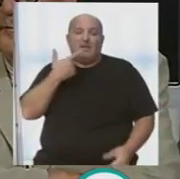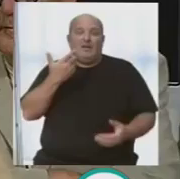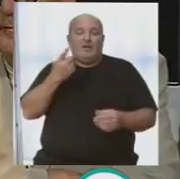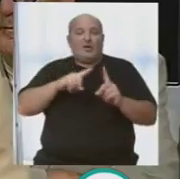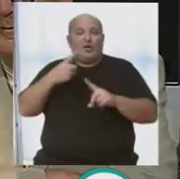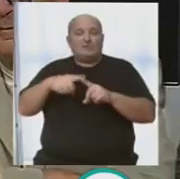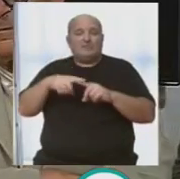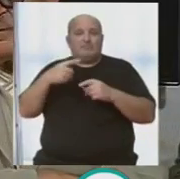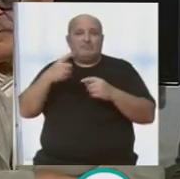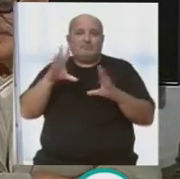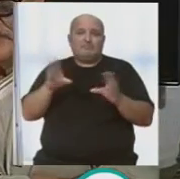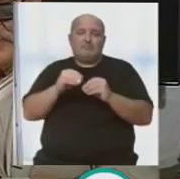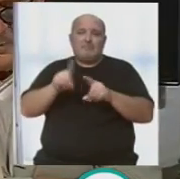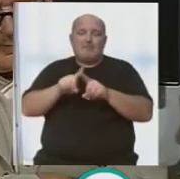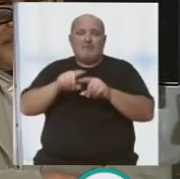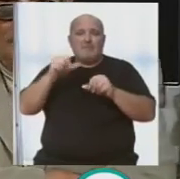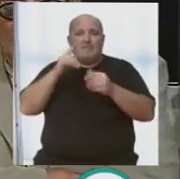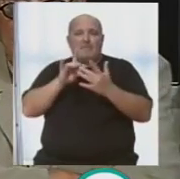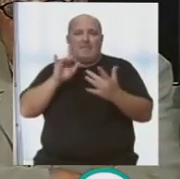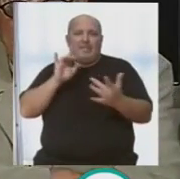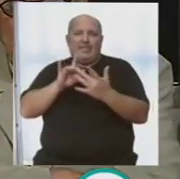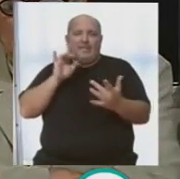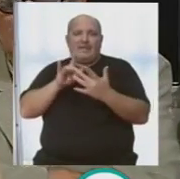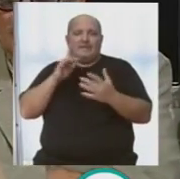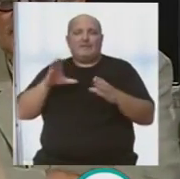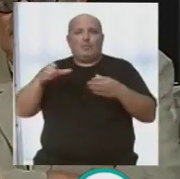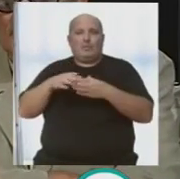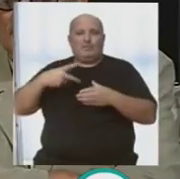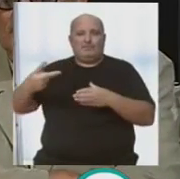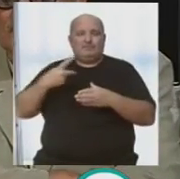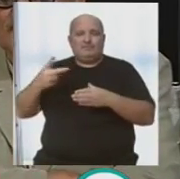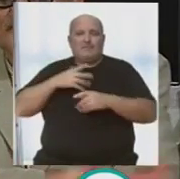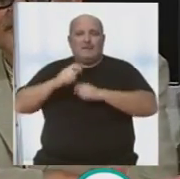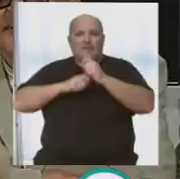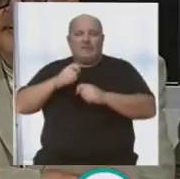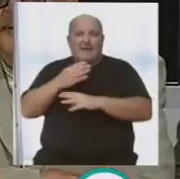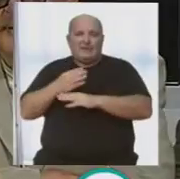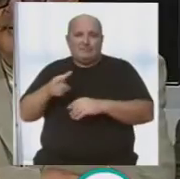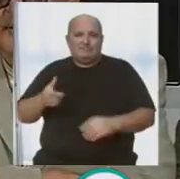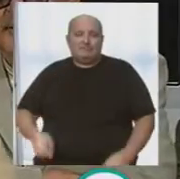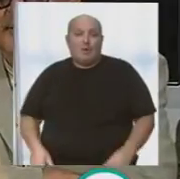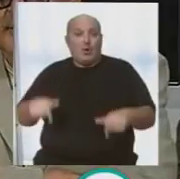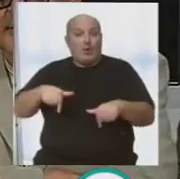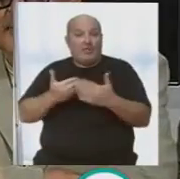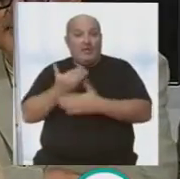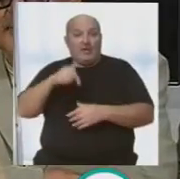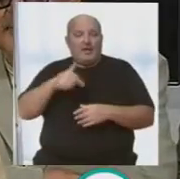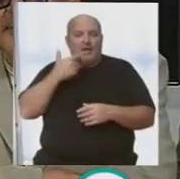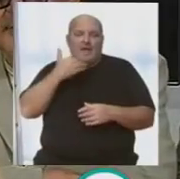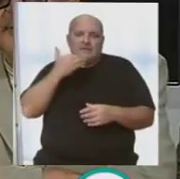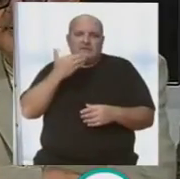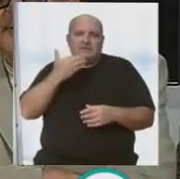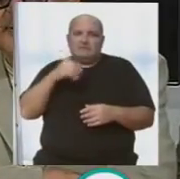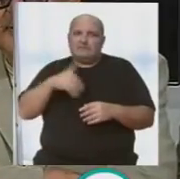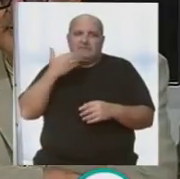las cosas que más o menos nos podían distanciar un poco del colectivo de la Asociación del Cañón. Hoy por hoy, prácticamente,